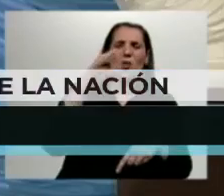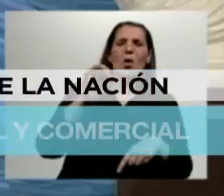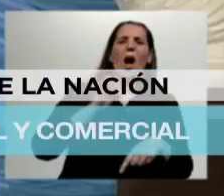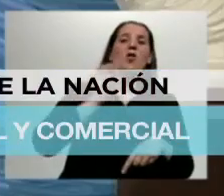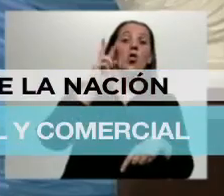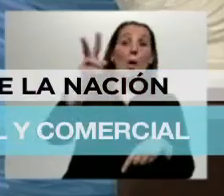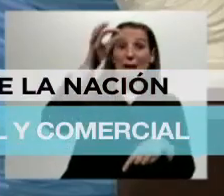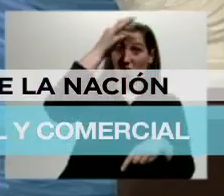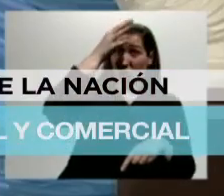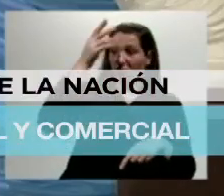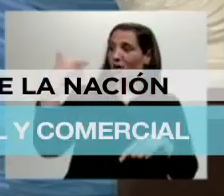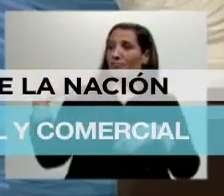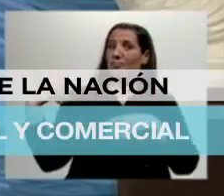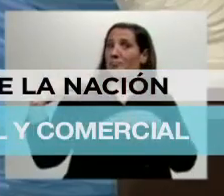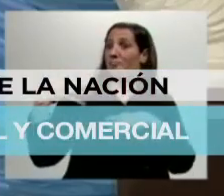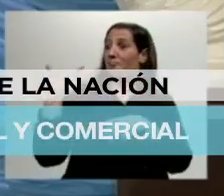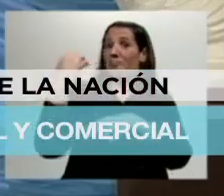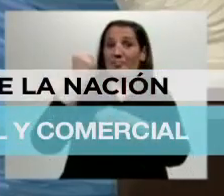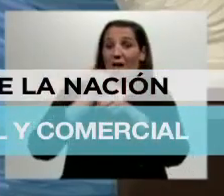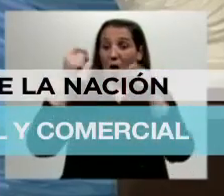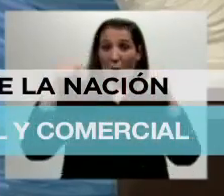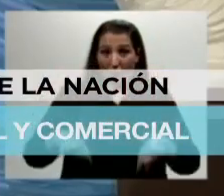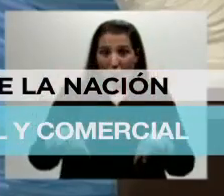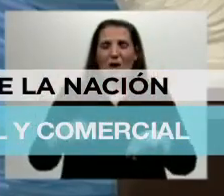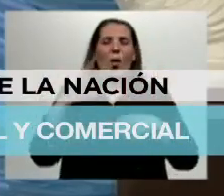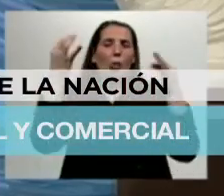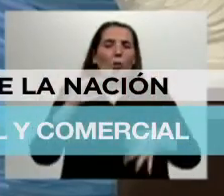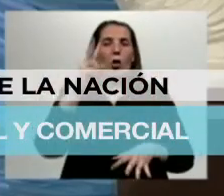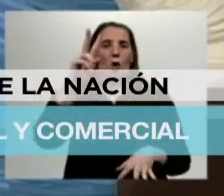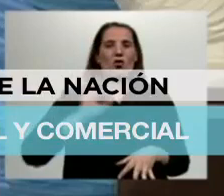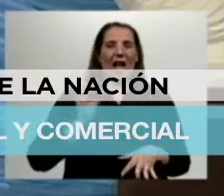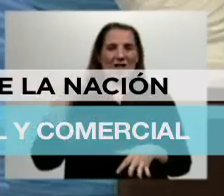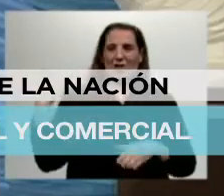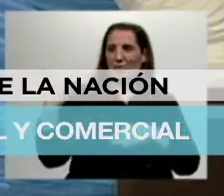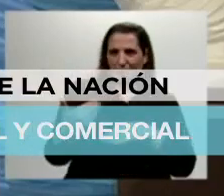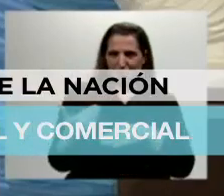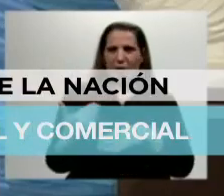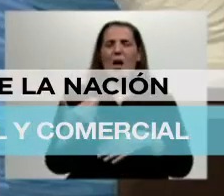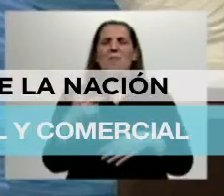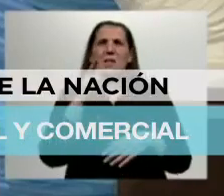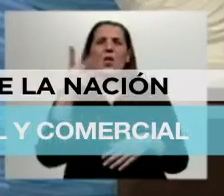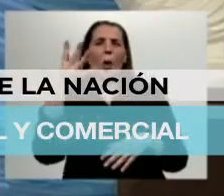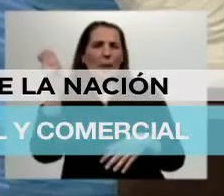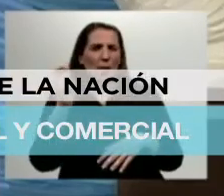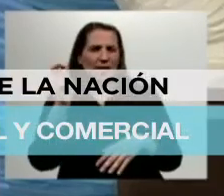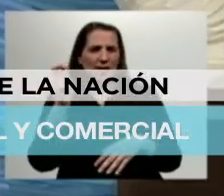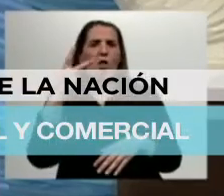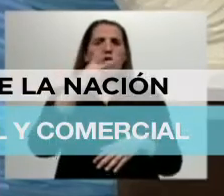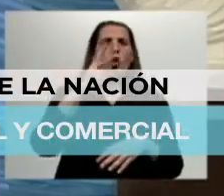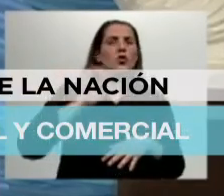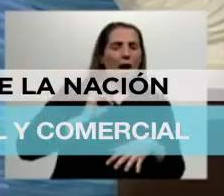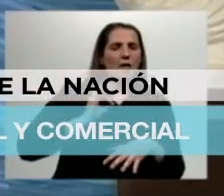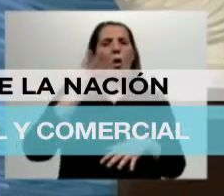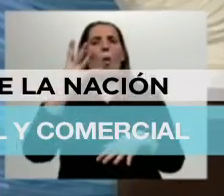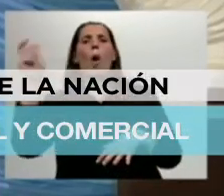Hoy hace exactamente dos años y cuatro meses, si no me equivoco, dos años